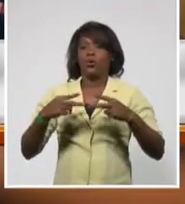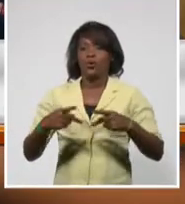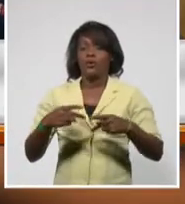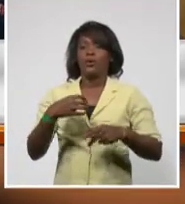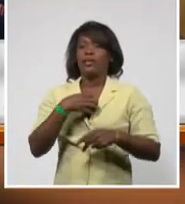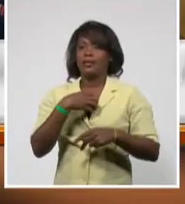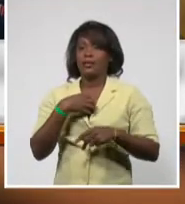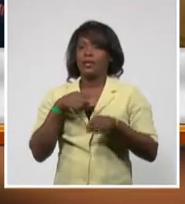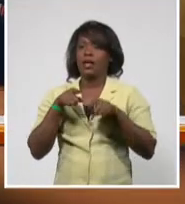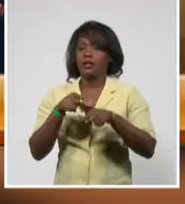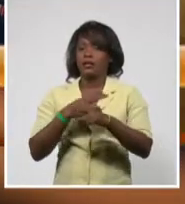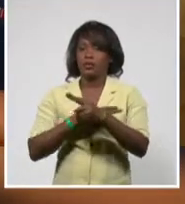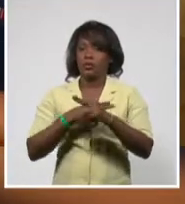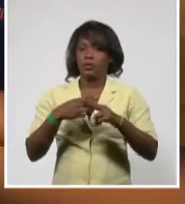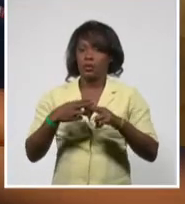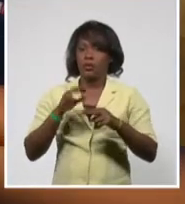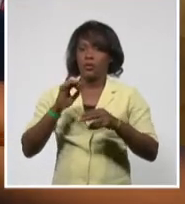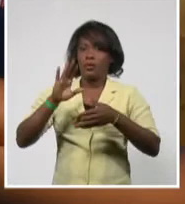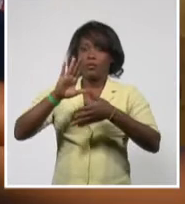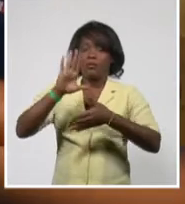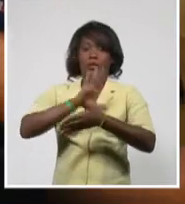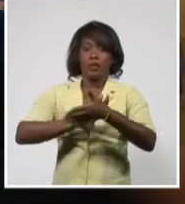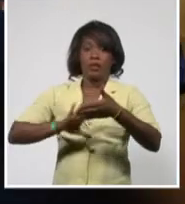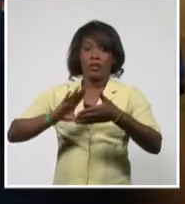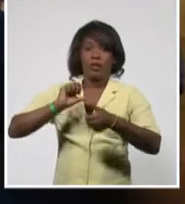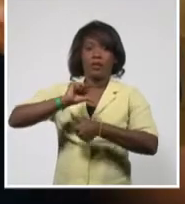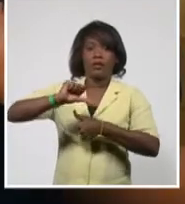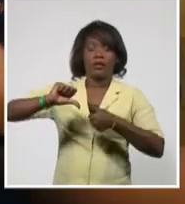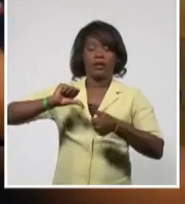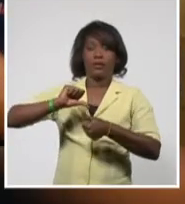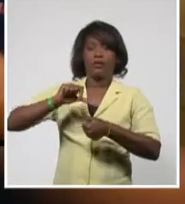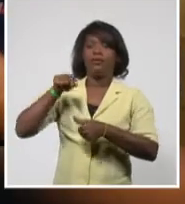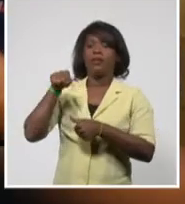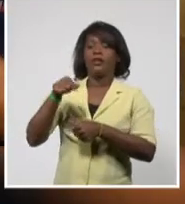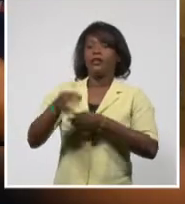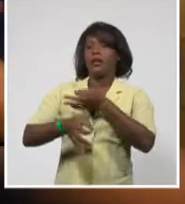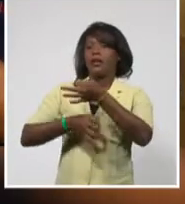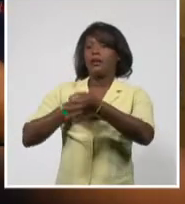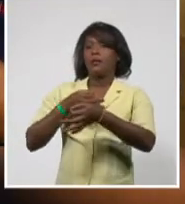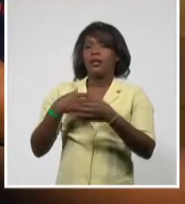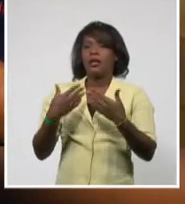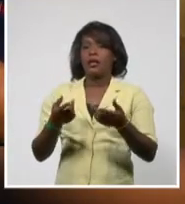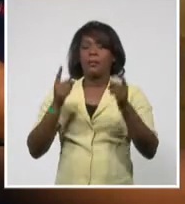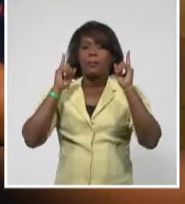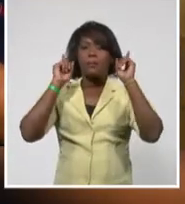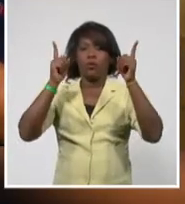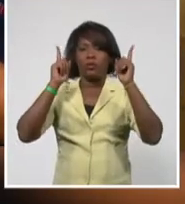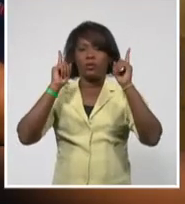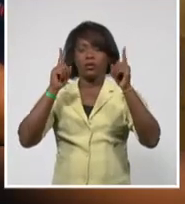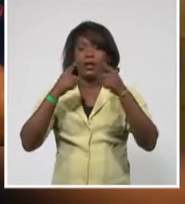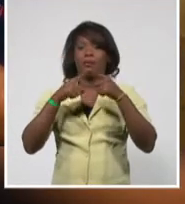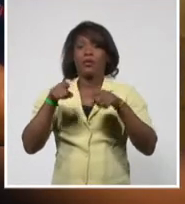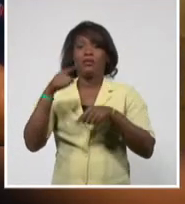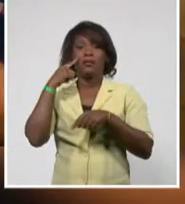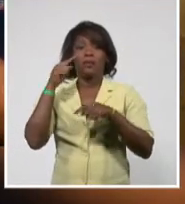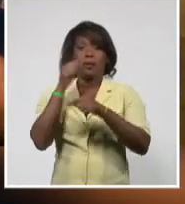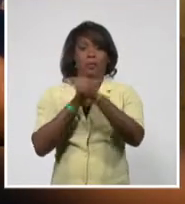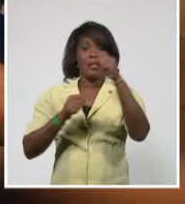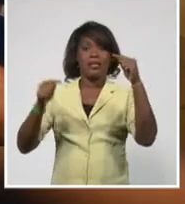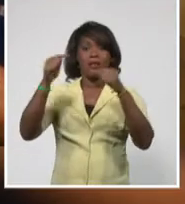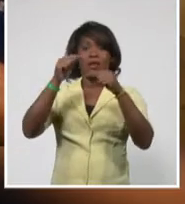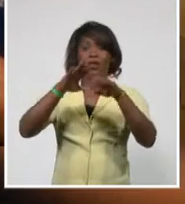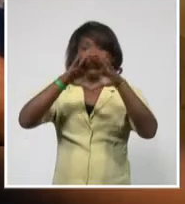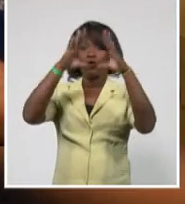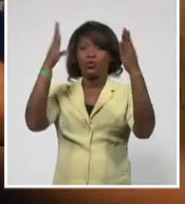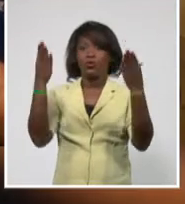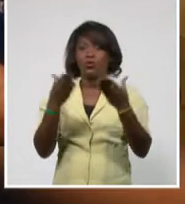una vez más en América Latina y el Caribe. La judicialización de la política se ha convertido en el instrumento preferido de la derecha en la